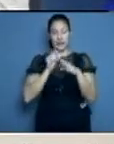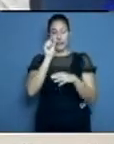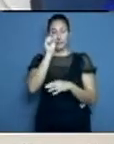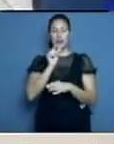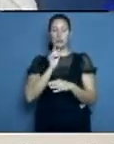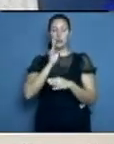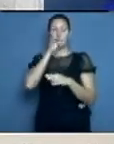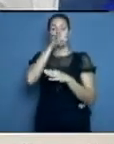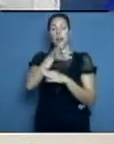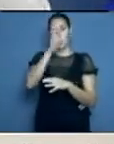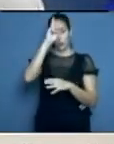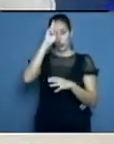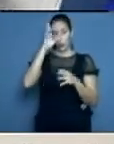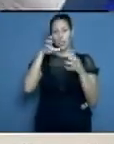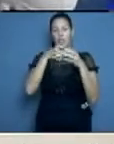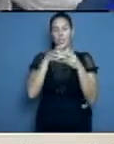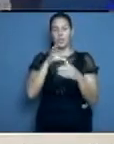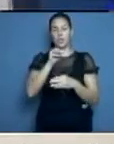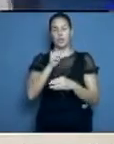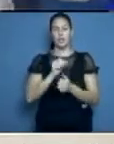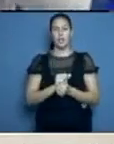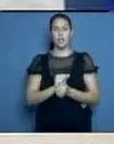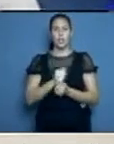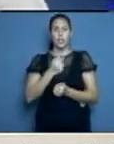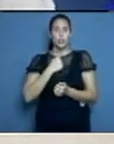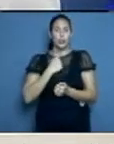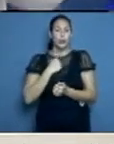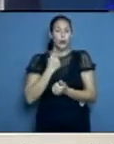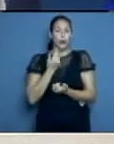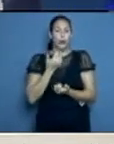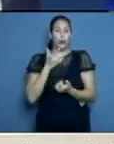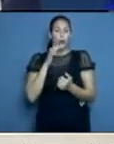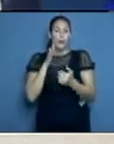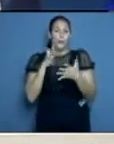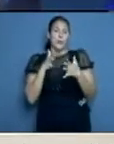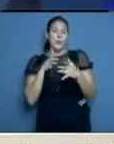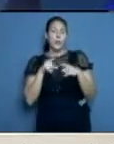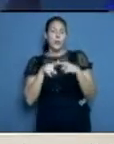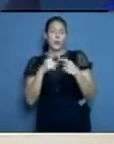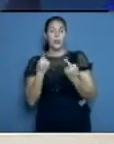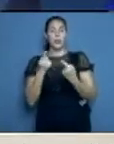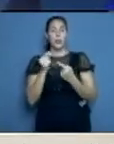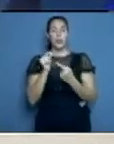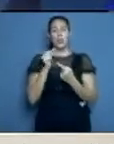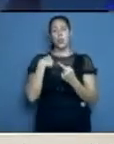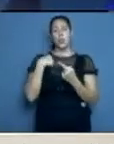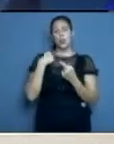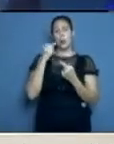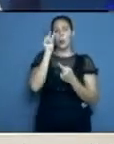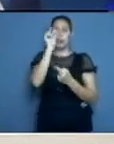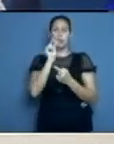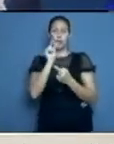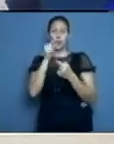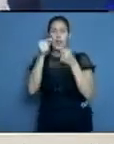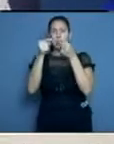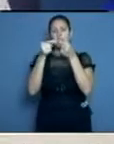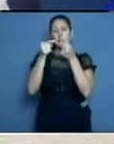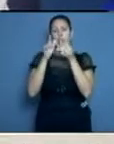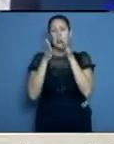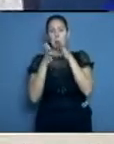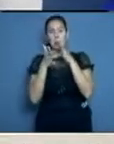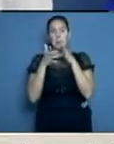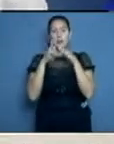temor de que fue contacto, de que se acercó a un familiar, de que le dijeron que fulano fue positivo y estuvimos en una reunión juntos.